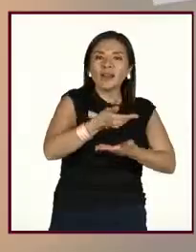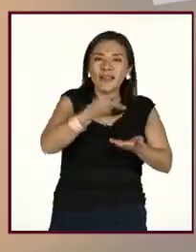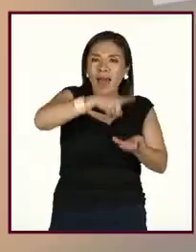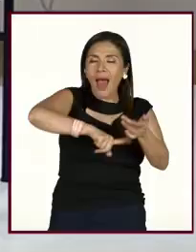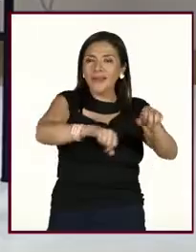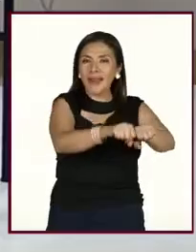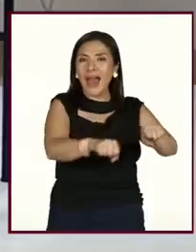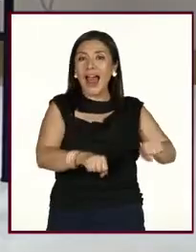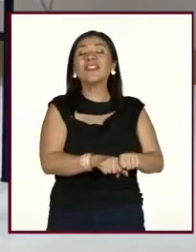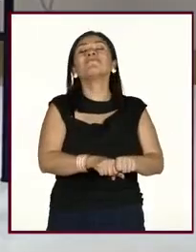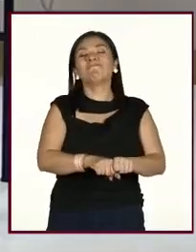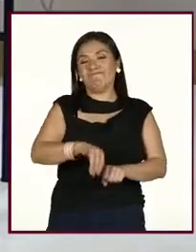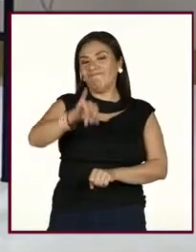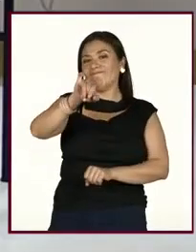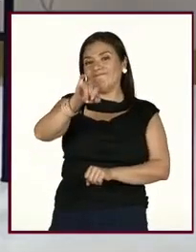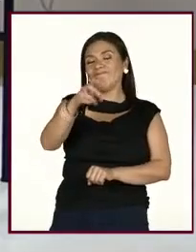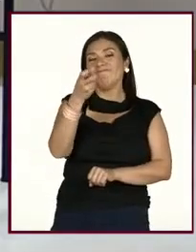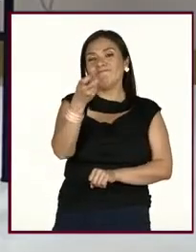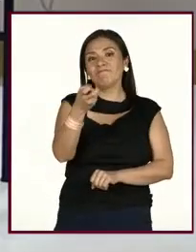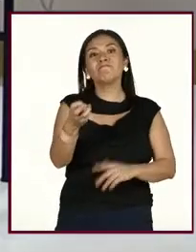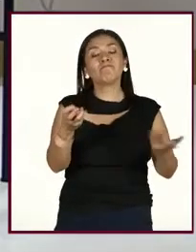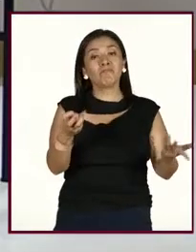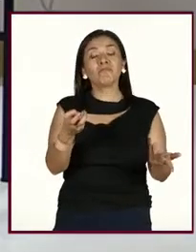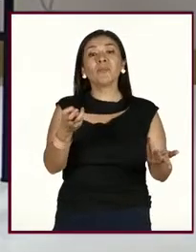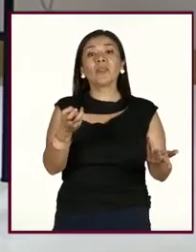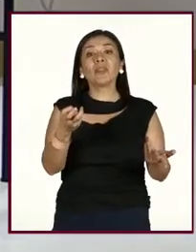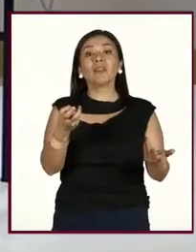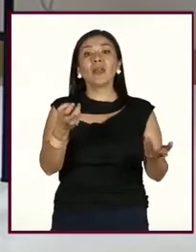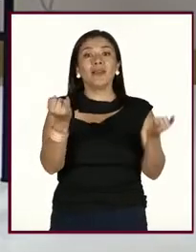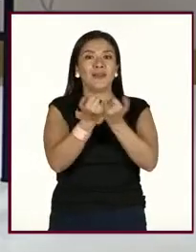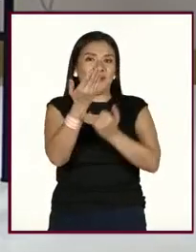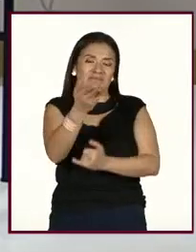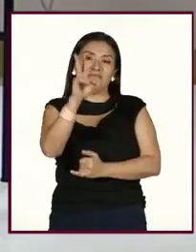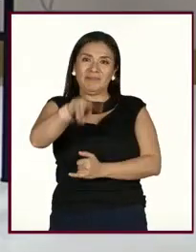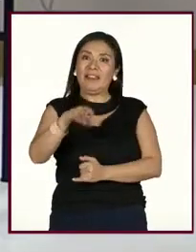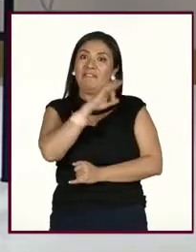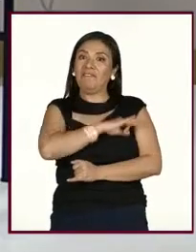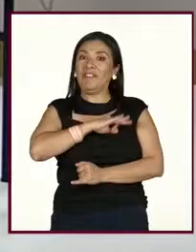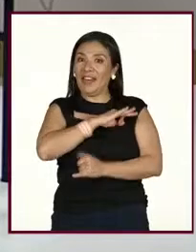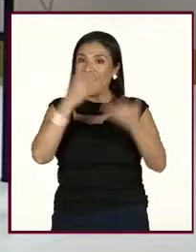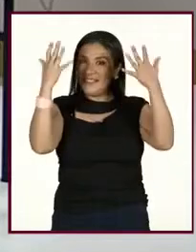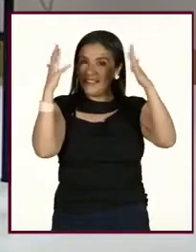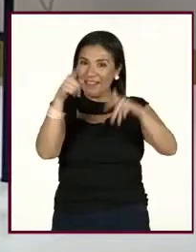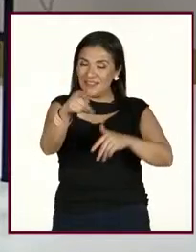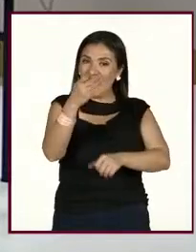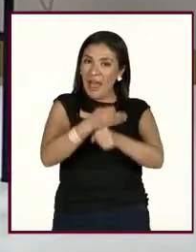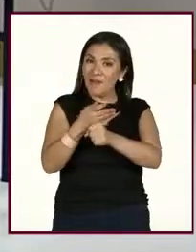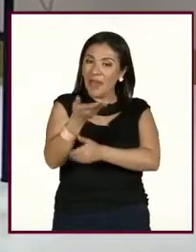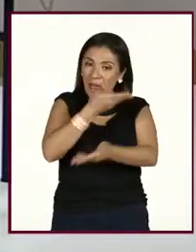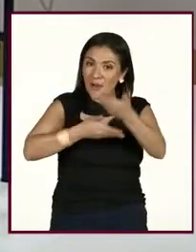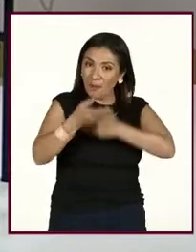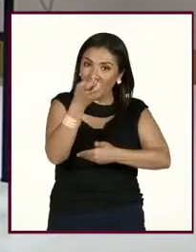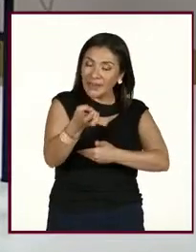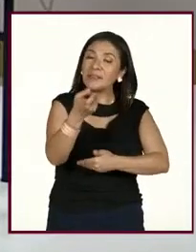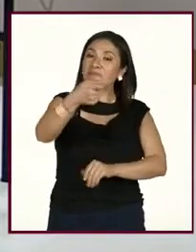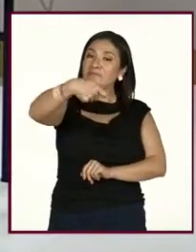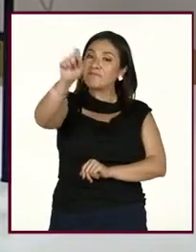compartir en el aula. Sí, exacto. De hecho, pues, sí. Felicidades a quien nos comparte. Muy Claudia